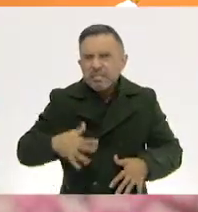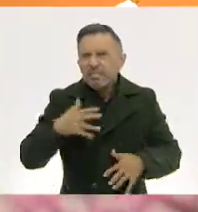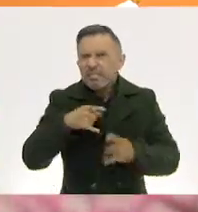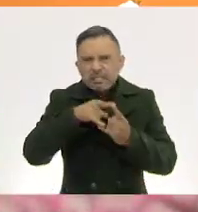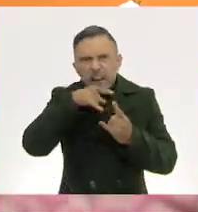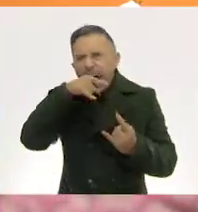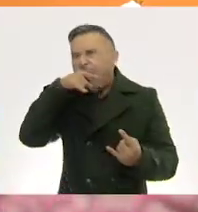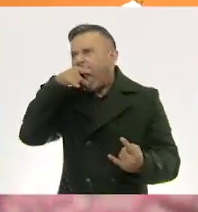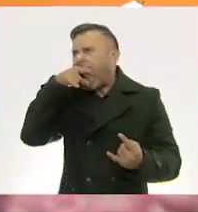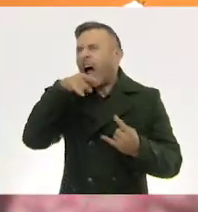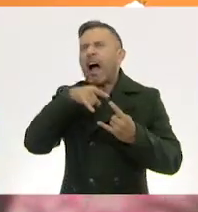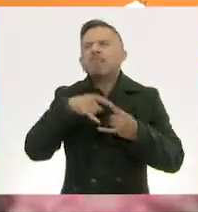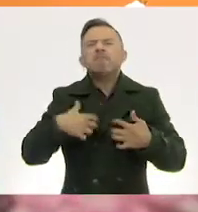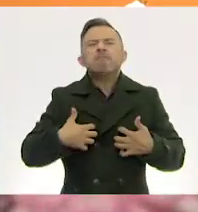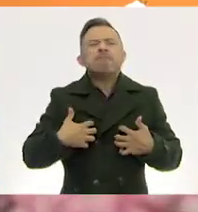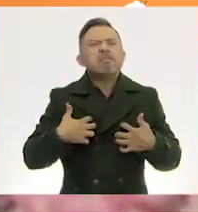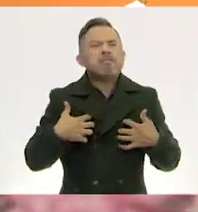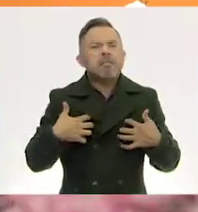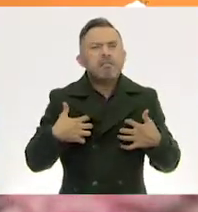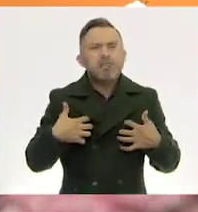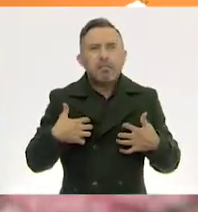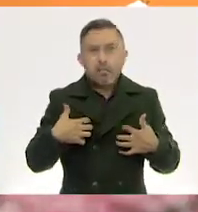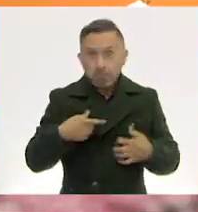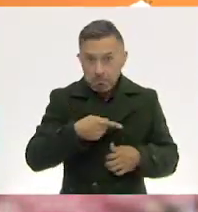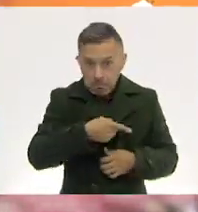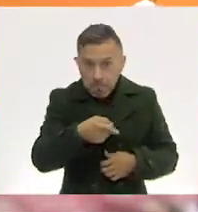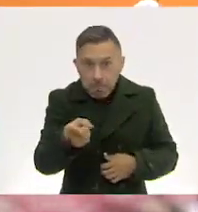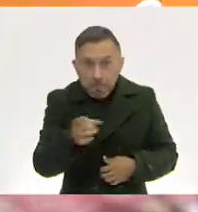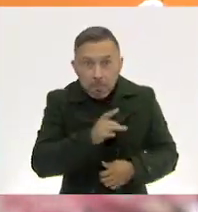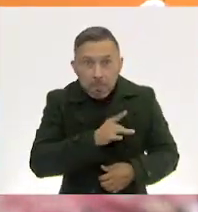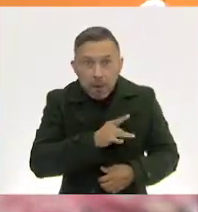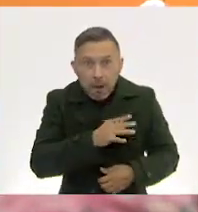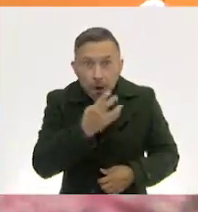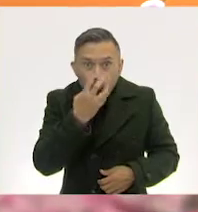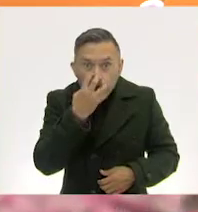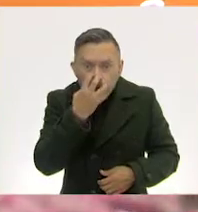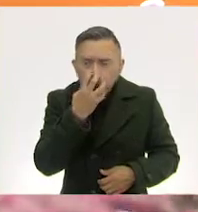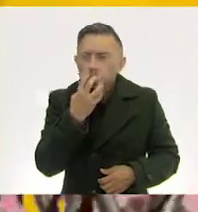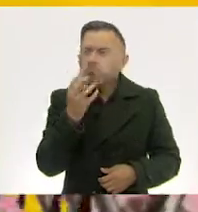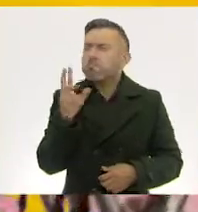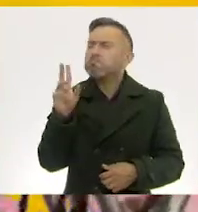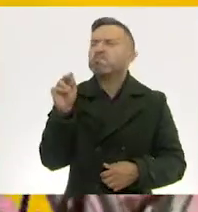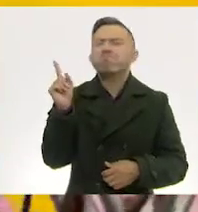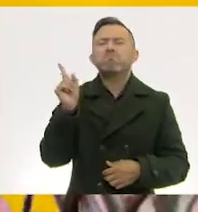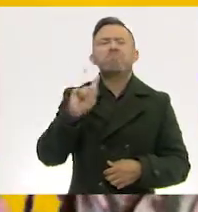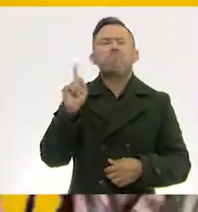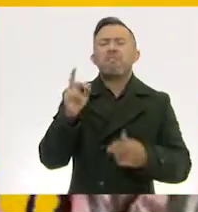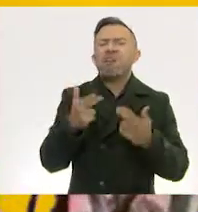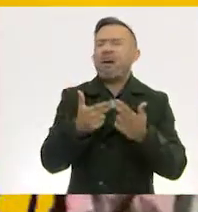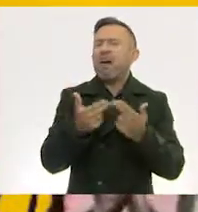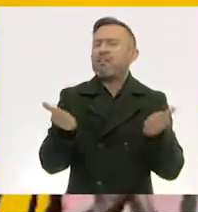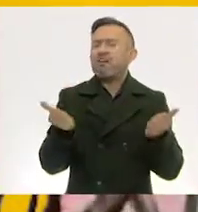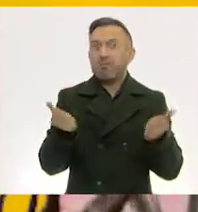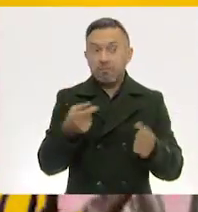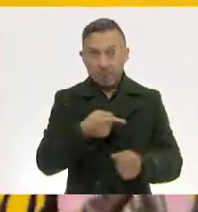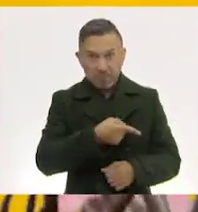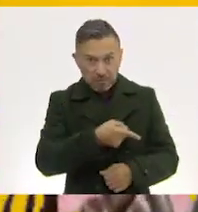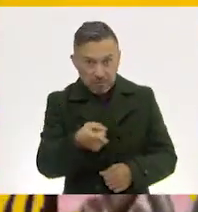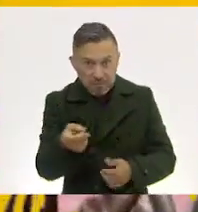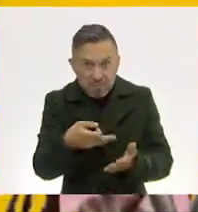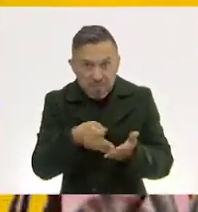¿Quién le teme al oso? Nadie. Aquí no hay ningún miedoso.